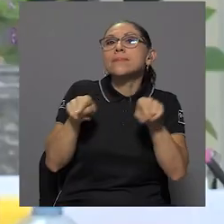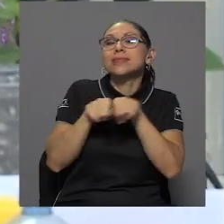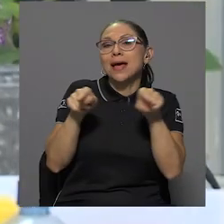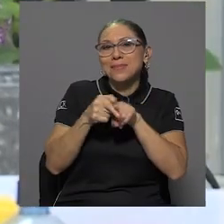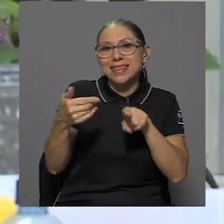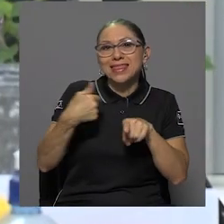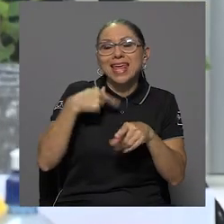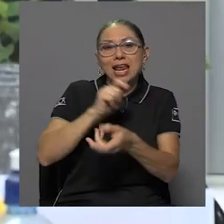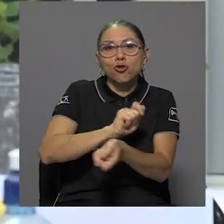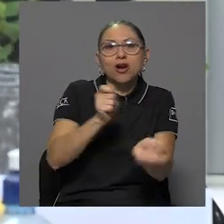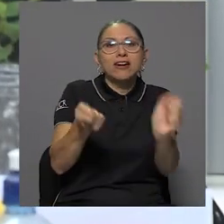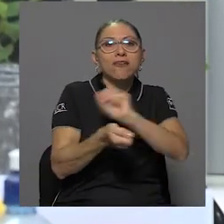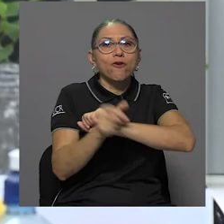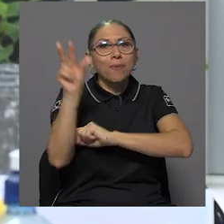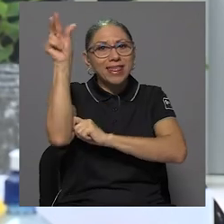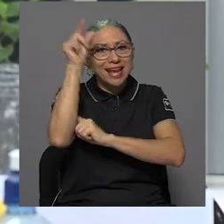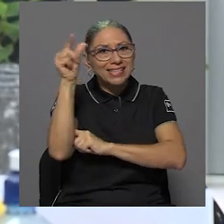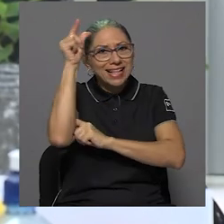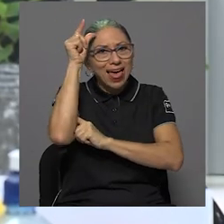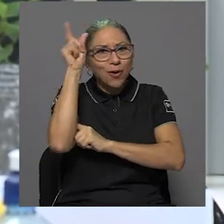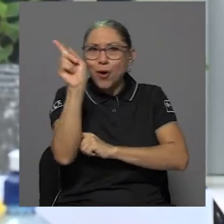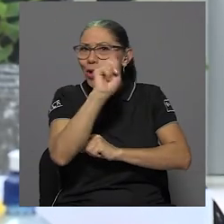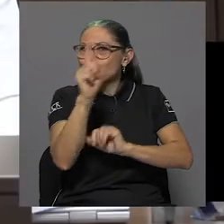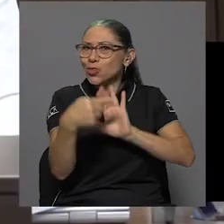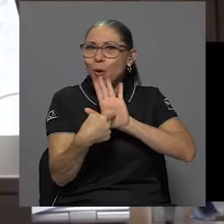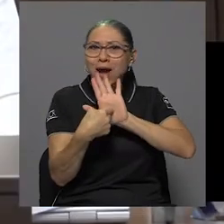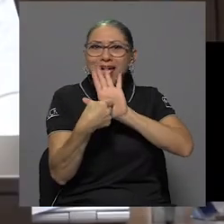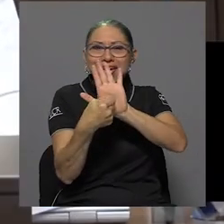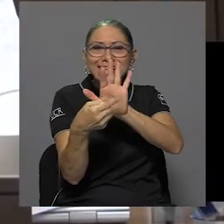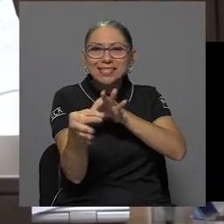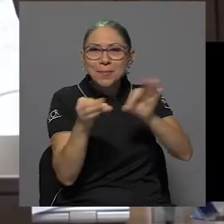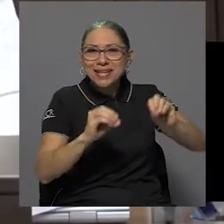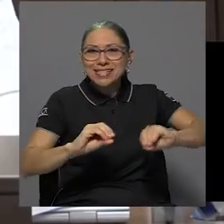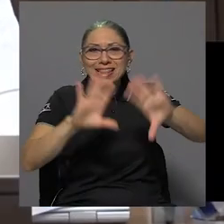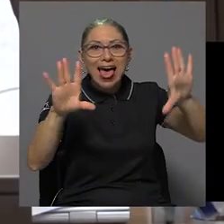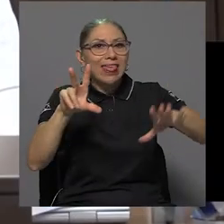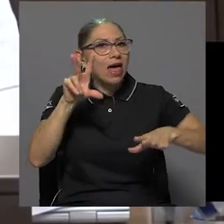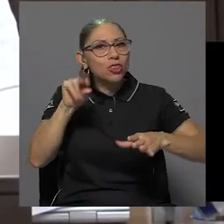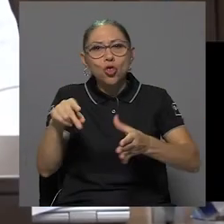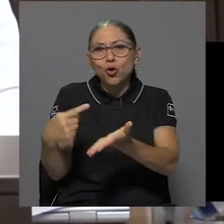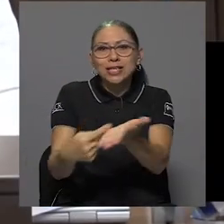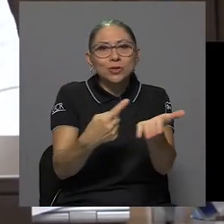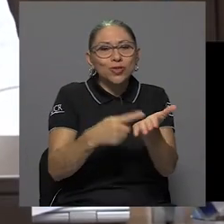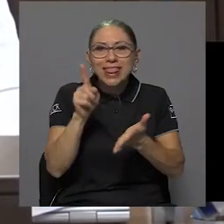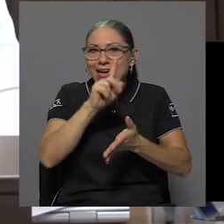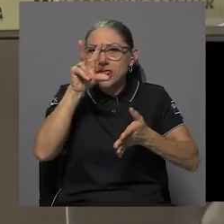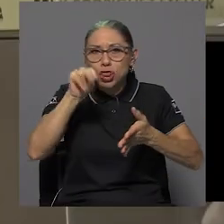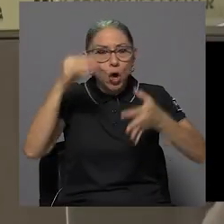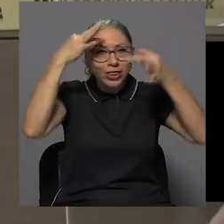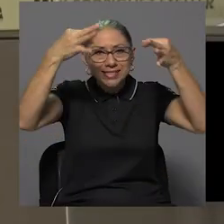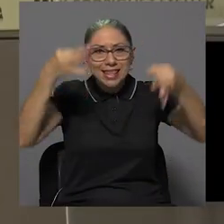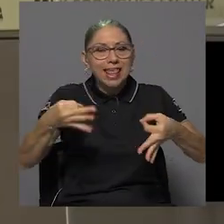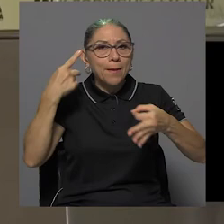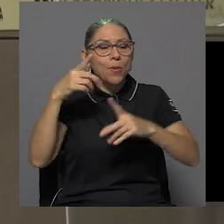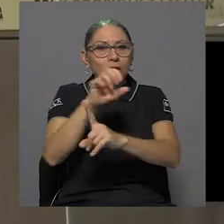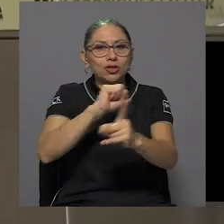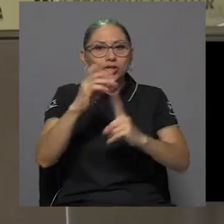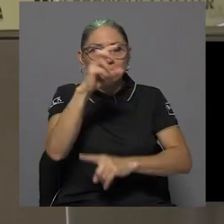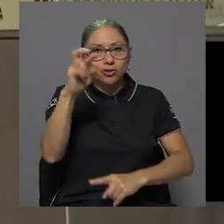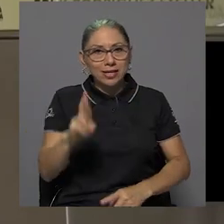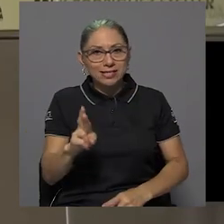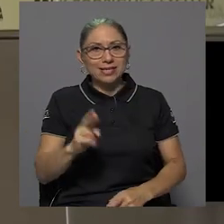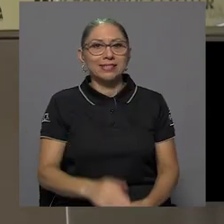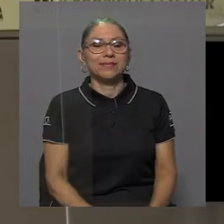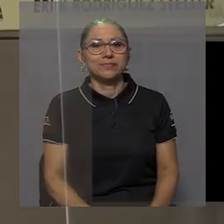una reforma del Estado no explicitada, discutida ni decidida por la sociedad costarricense. ¡Gracias!